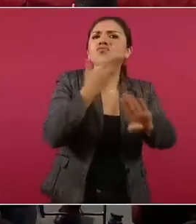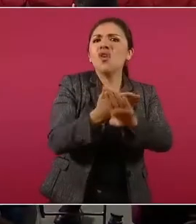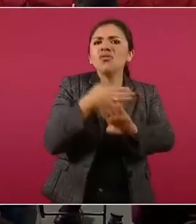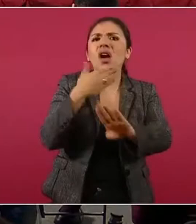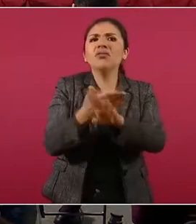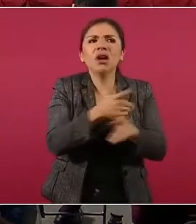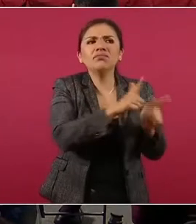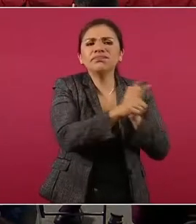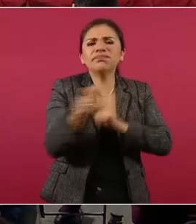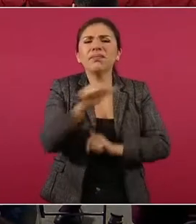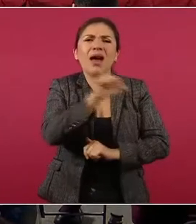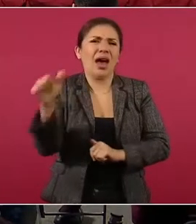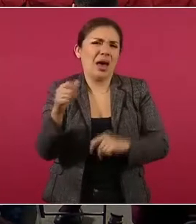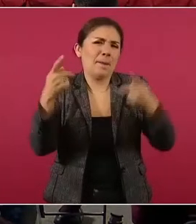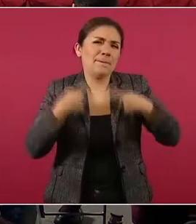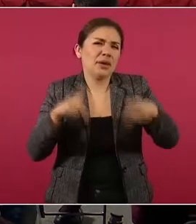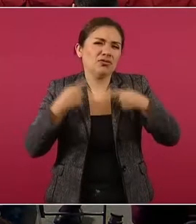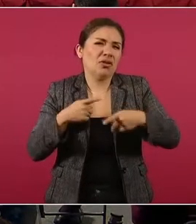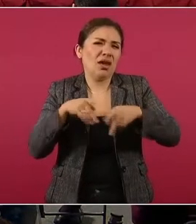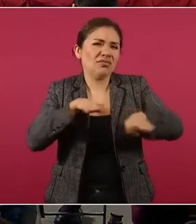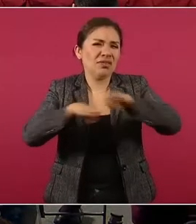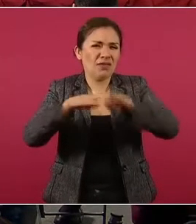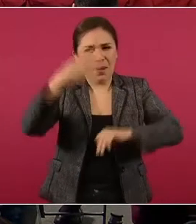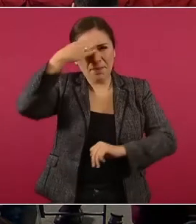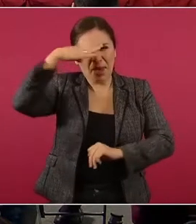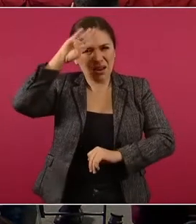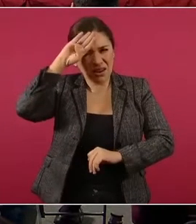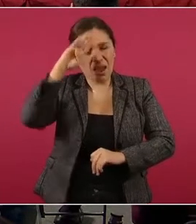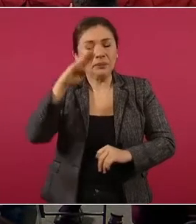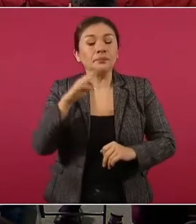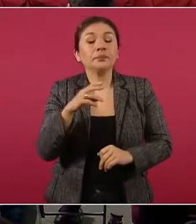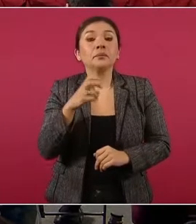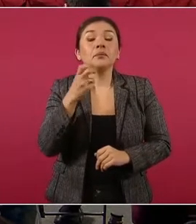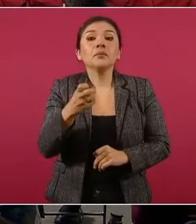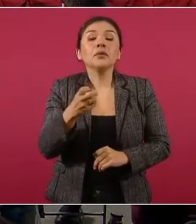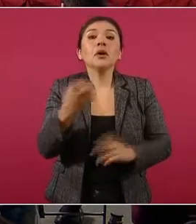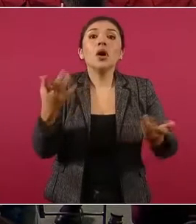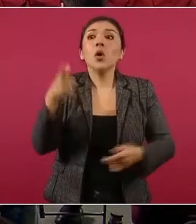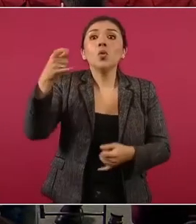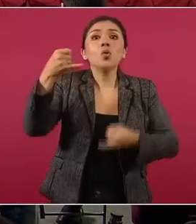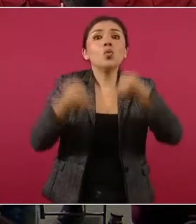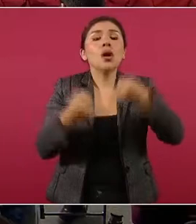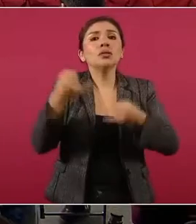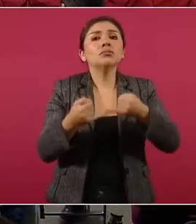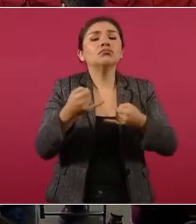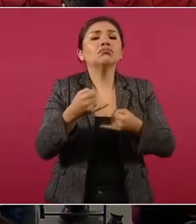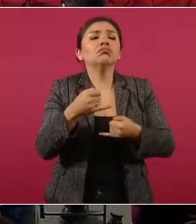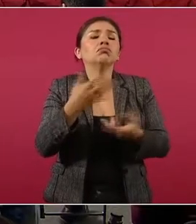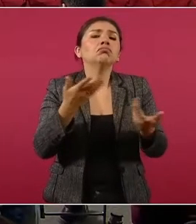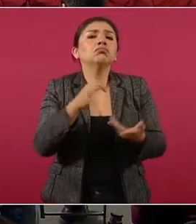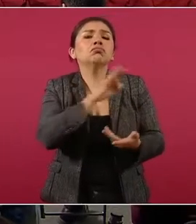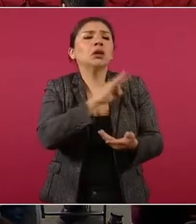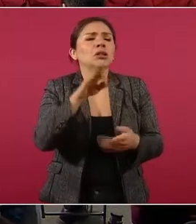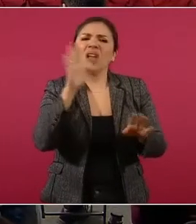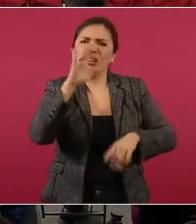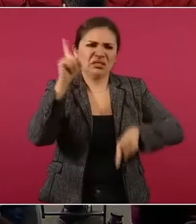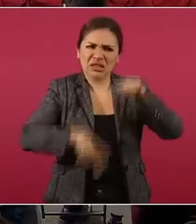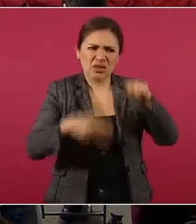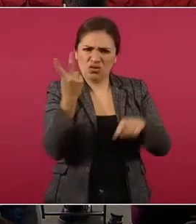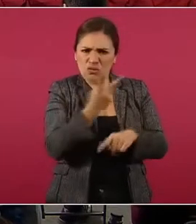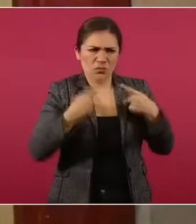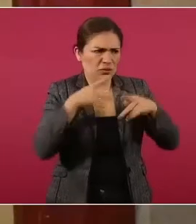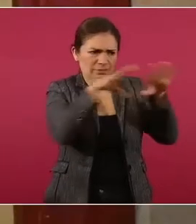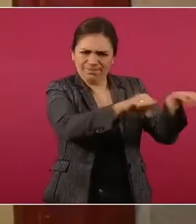al personal naval y fueron finalmente asegurados. Sin embargo, el